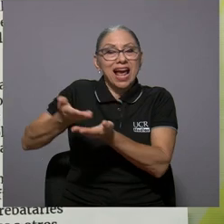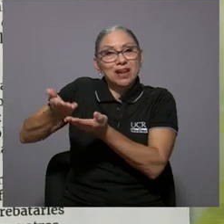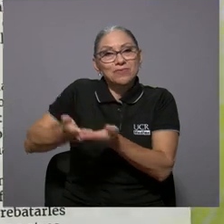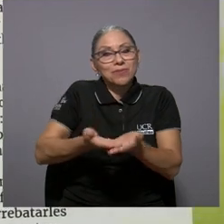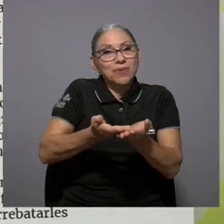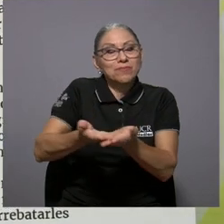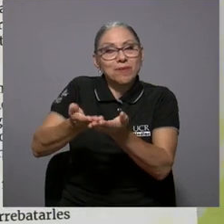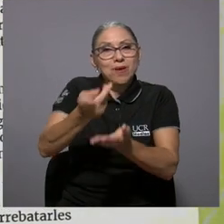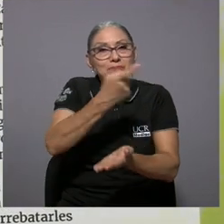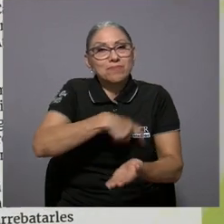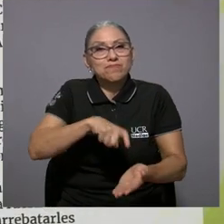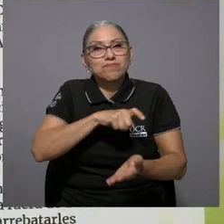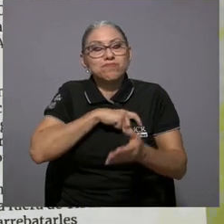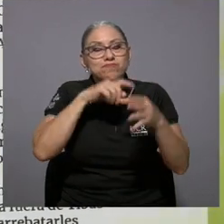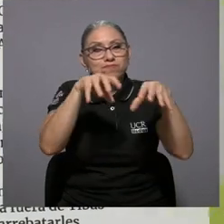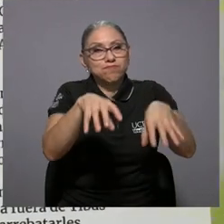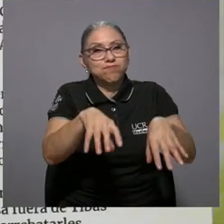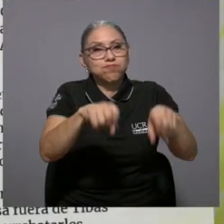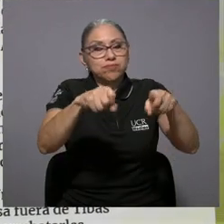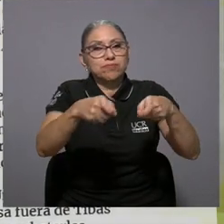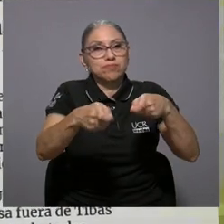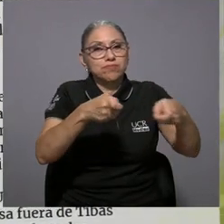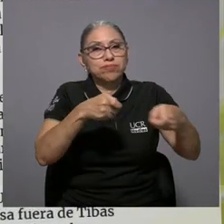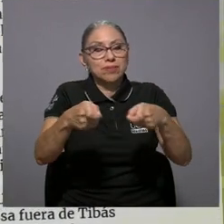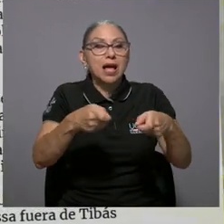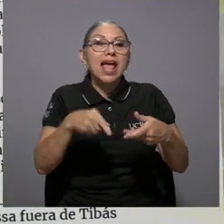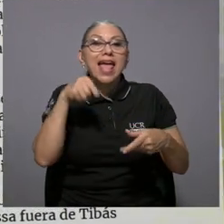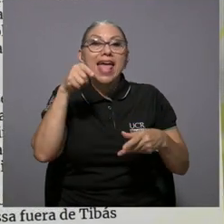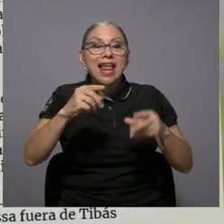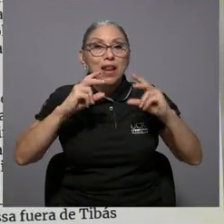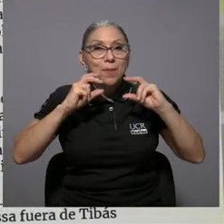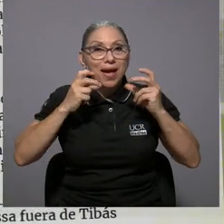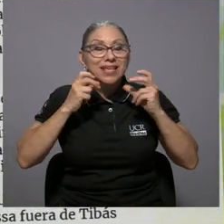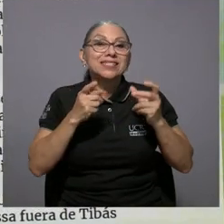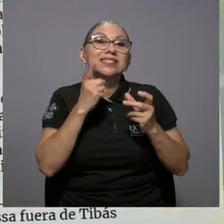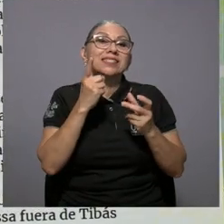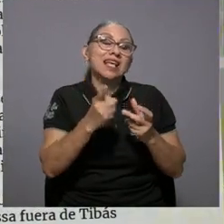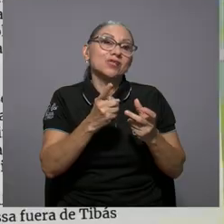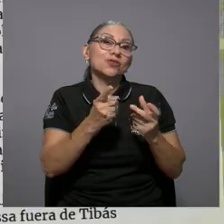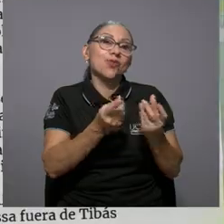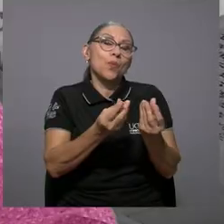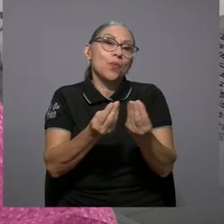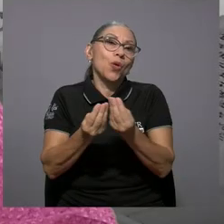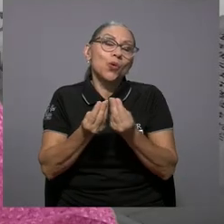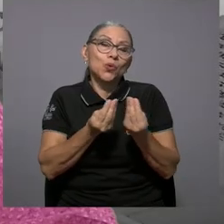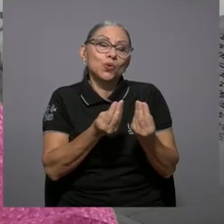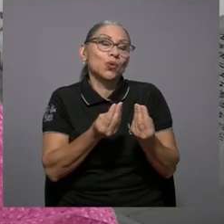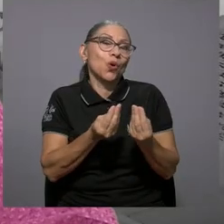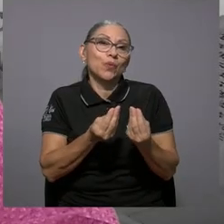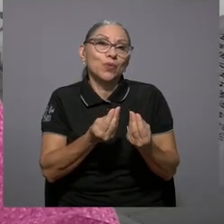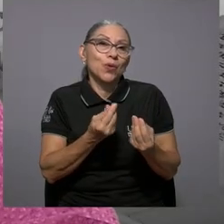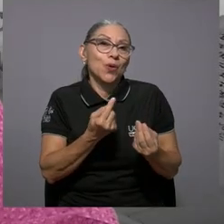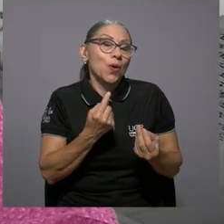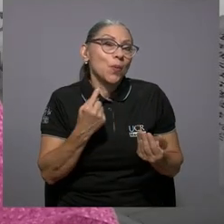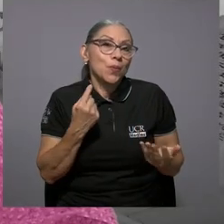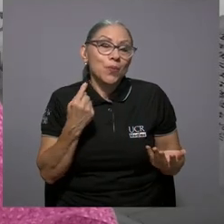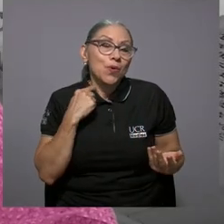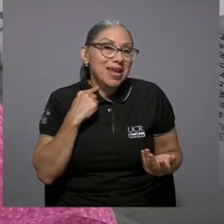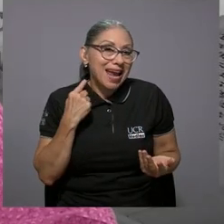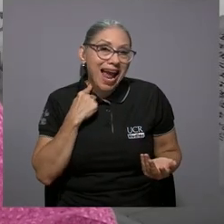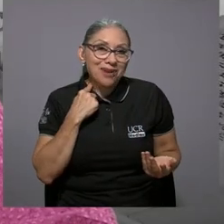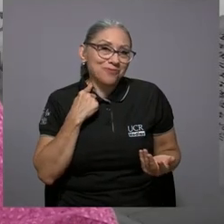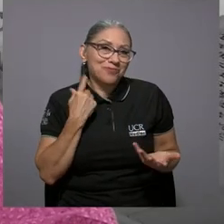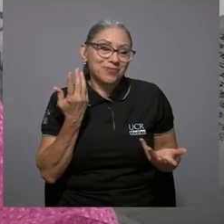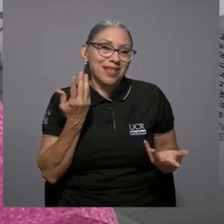conquistadores y ha sido pues una un producto muy caro a nuestro